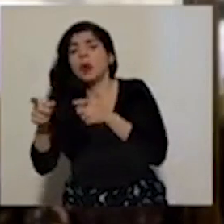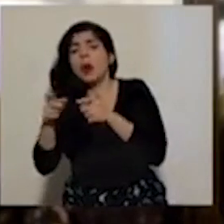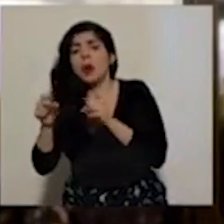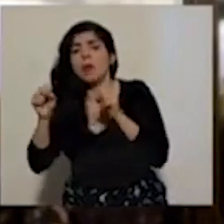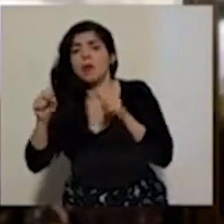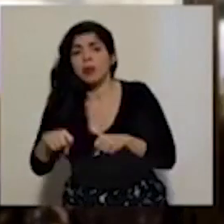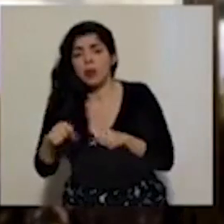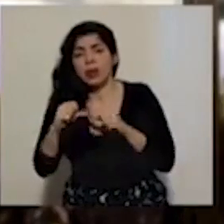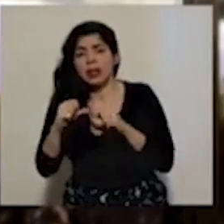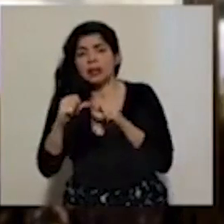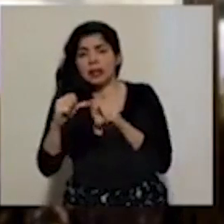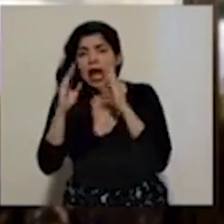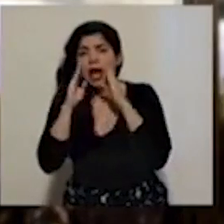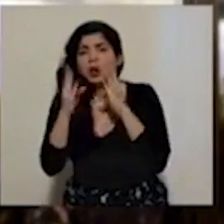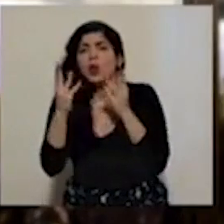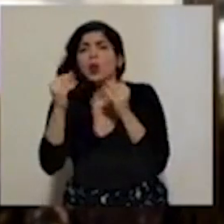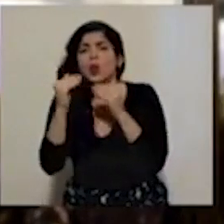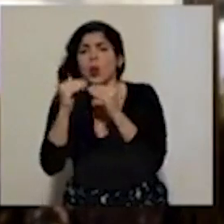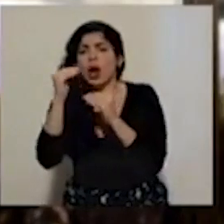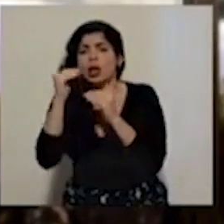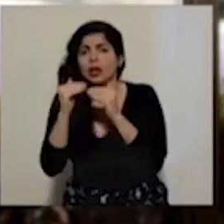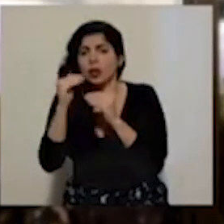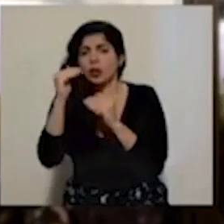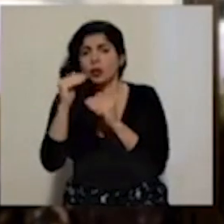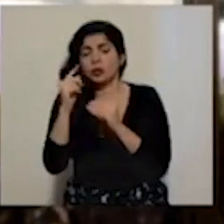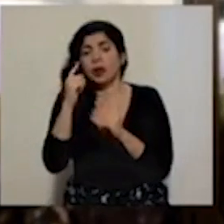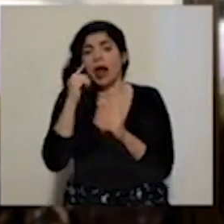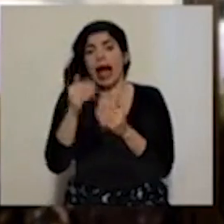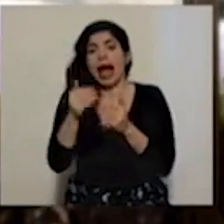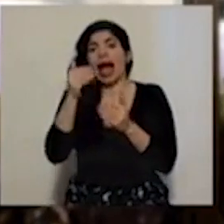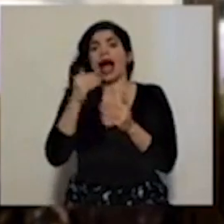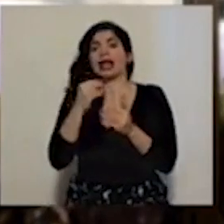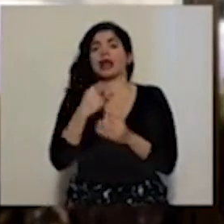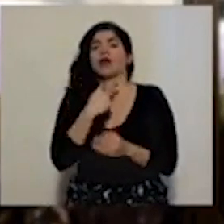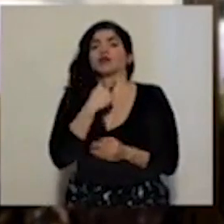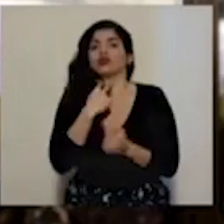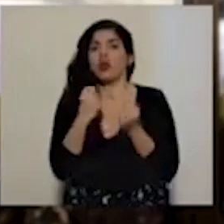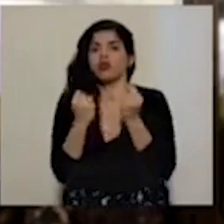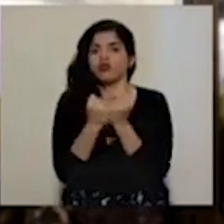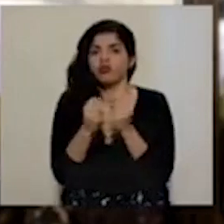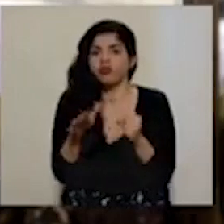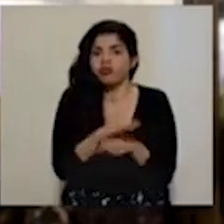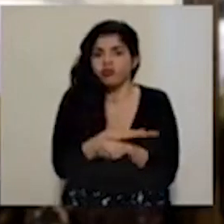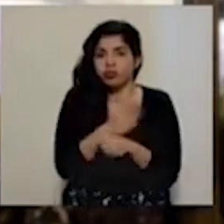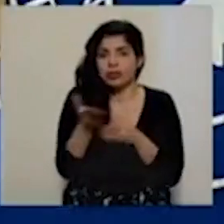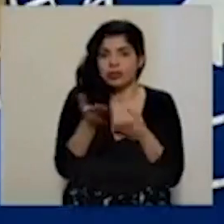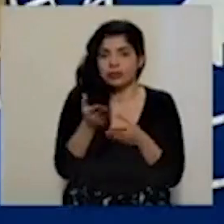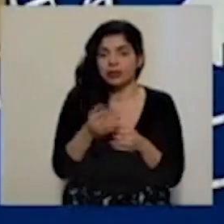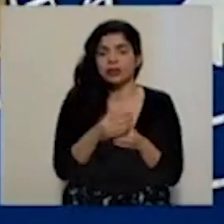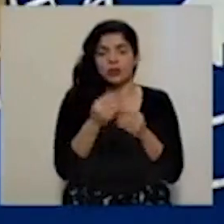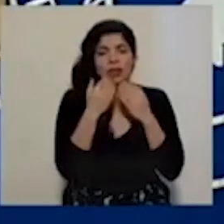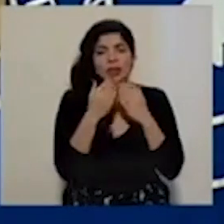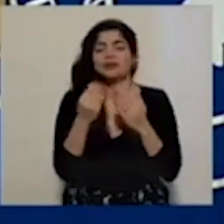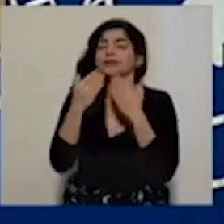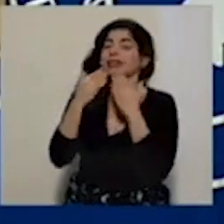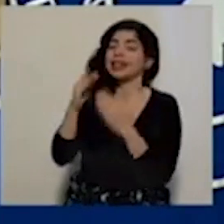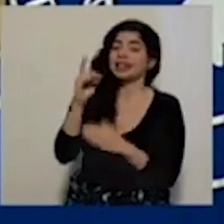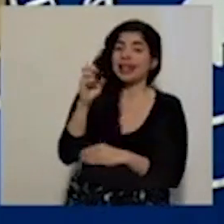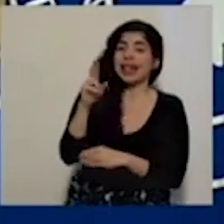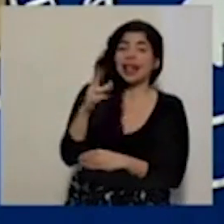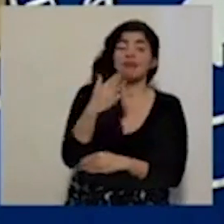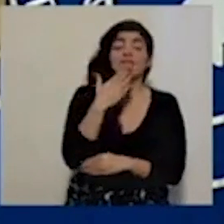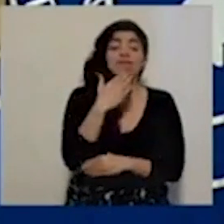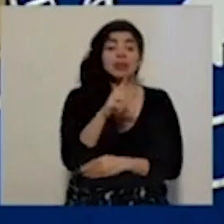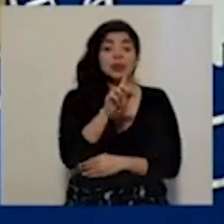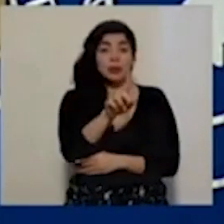seguir atendiendo sin un eventual colapso de esos servicios? Muchas gracias. Gracias, don Edgar. Muchas